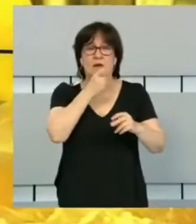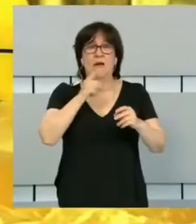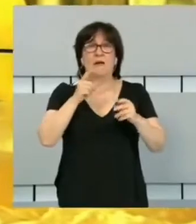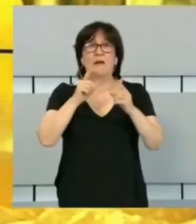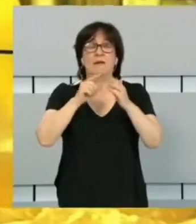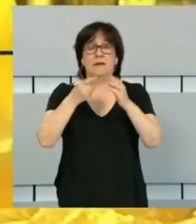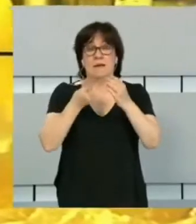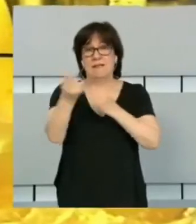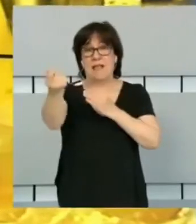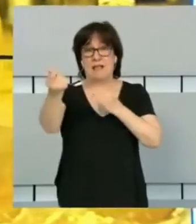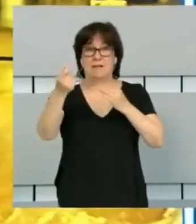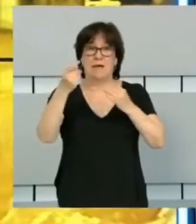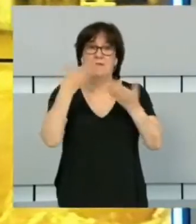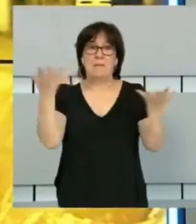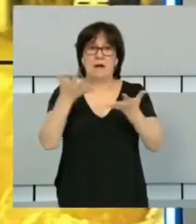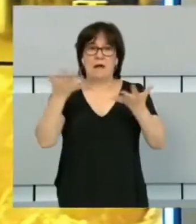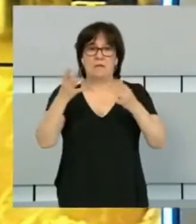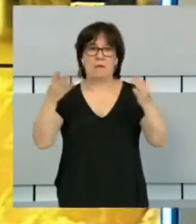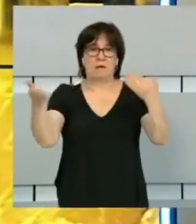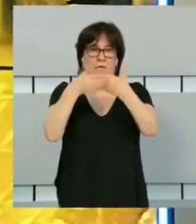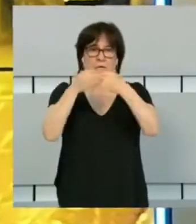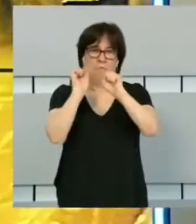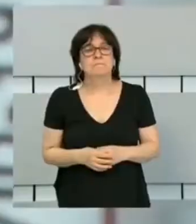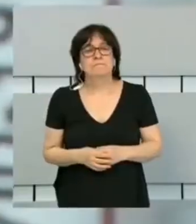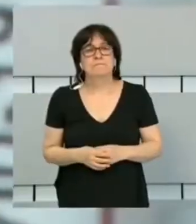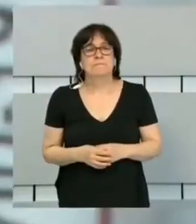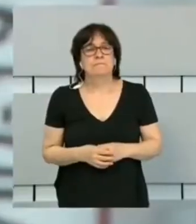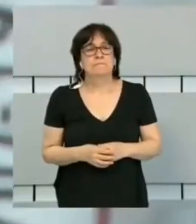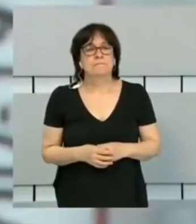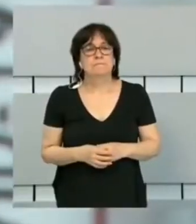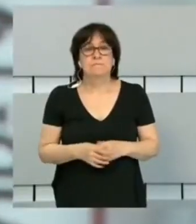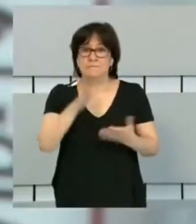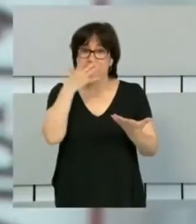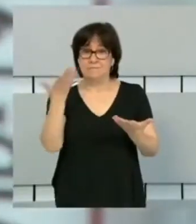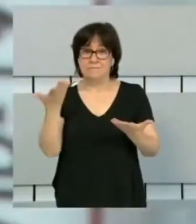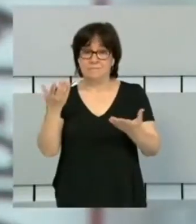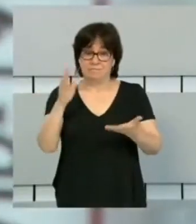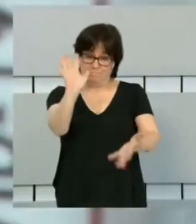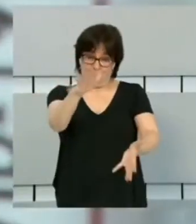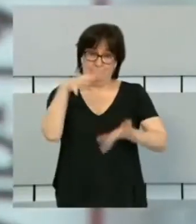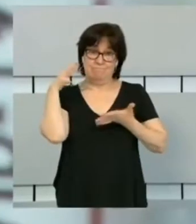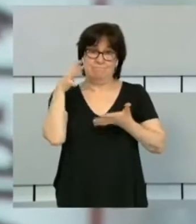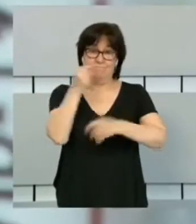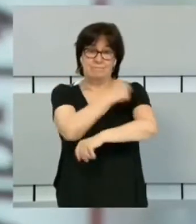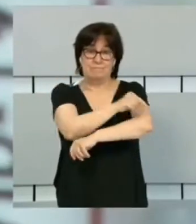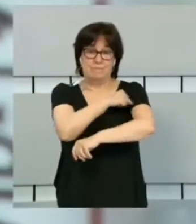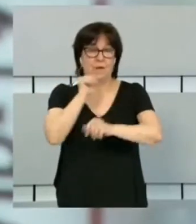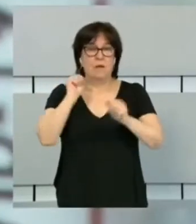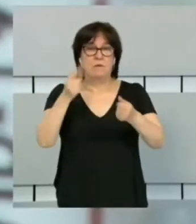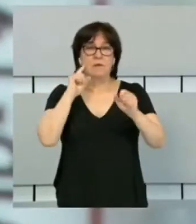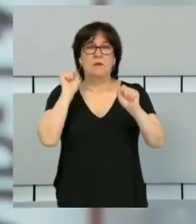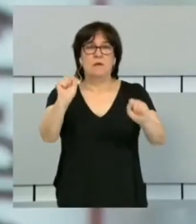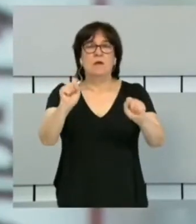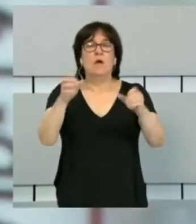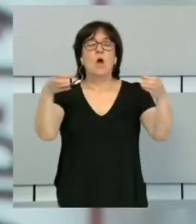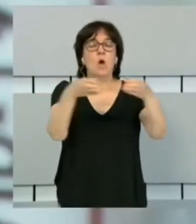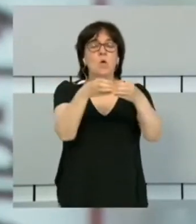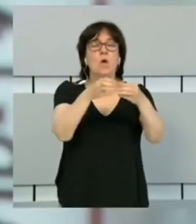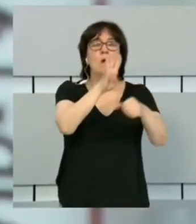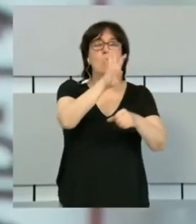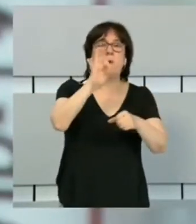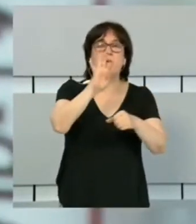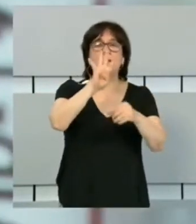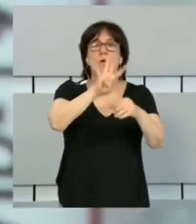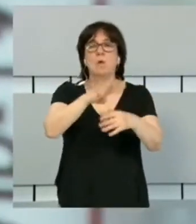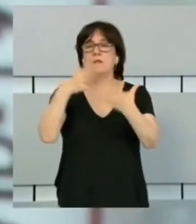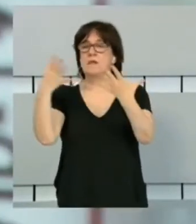emergencia bloqueada. 37 personas estaban dentro. Con esa llegada masiva de vacunas, se empezará a inmunizar al grupo de 40 a